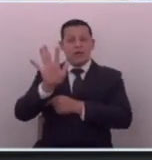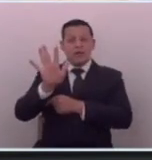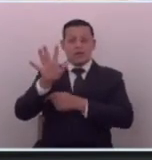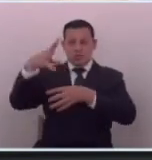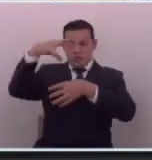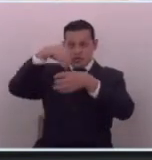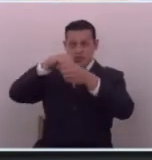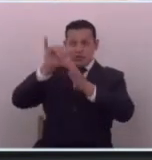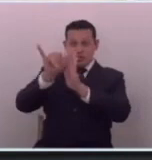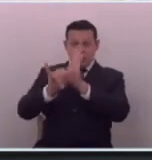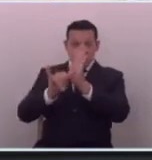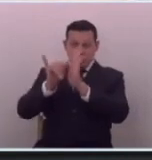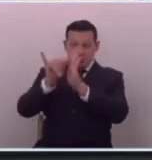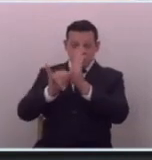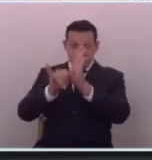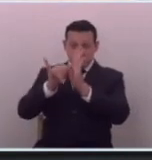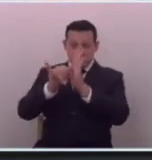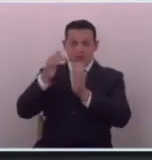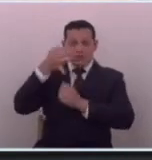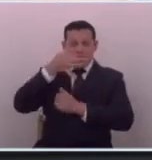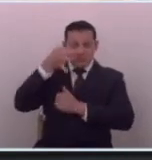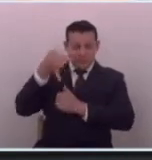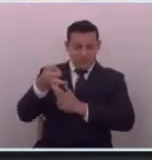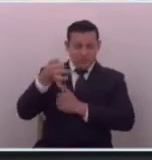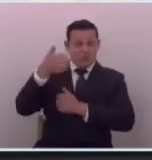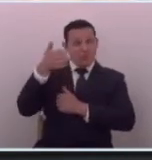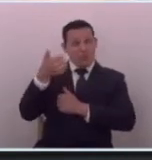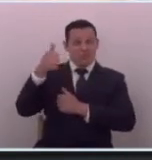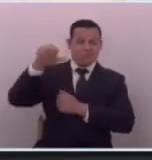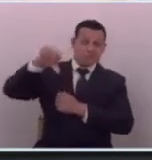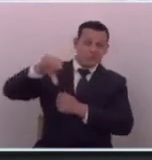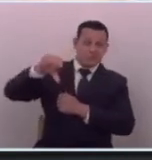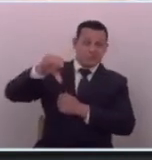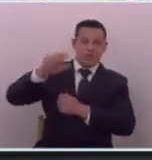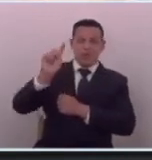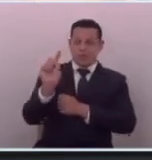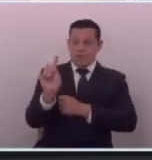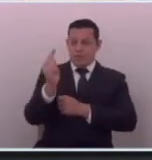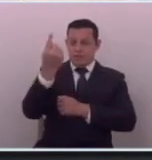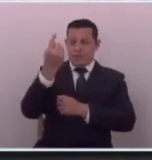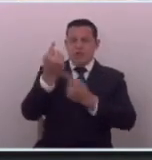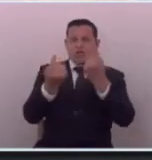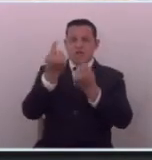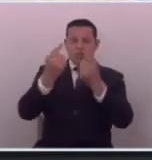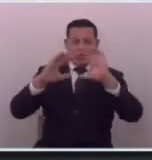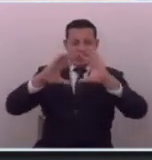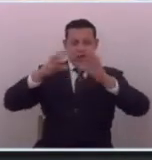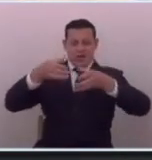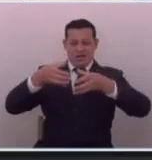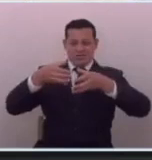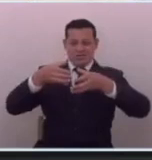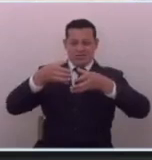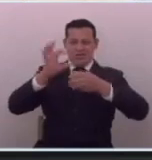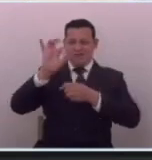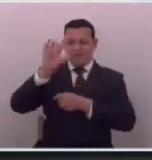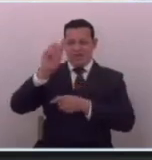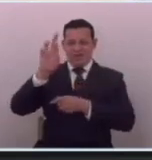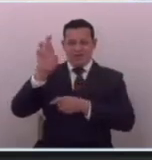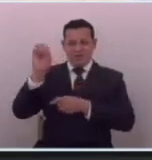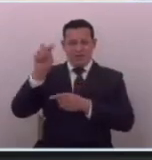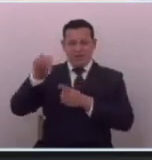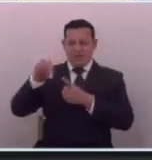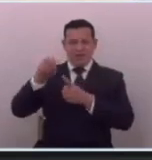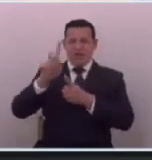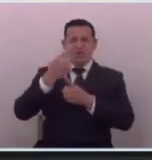contenido de los youtubers estaba bueno o no estaba bueno primero qué clase de filtro si a ellos nadie